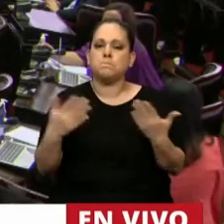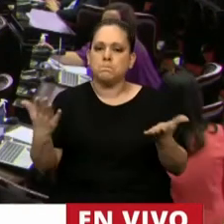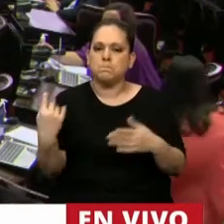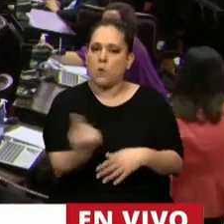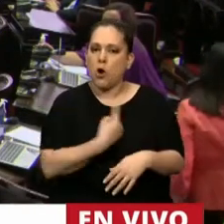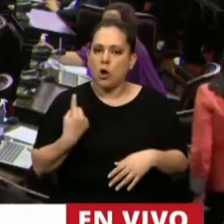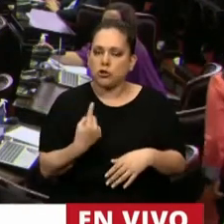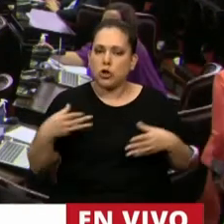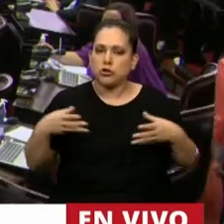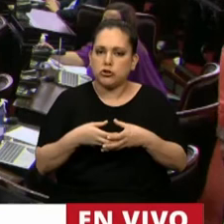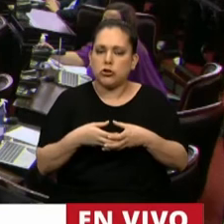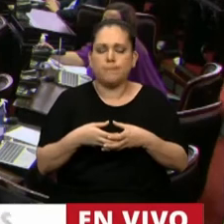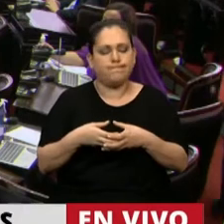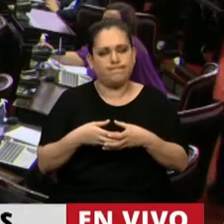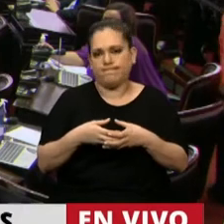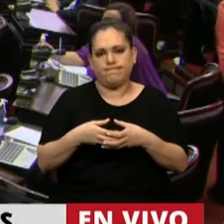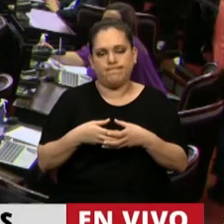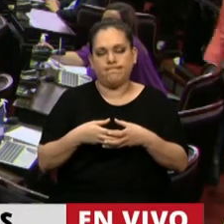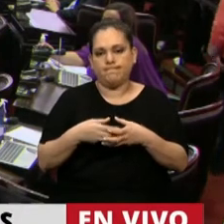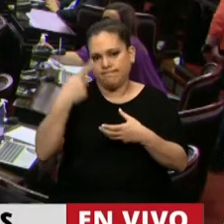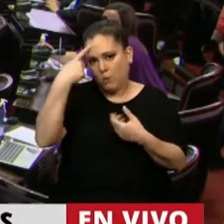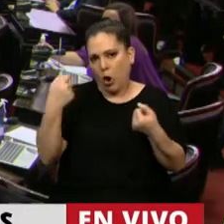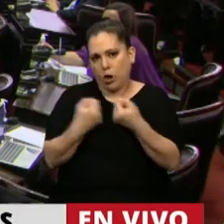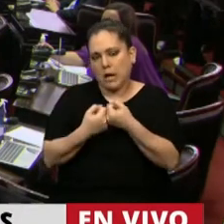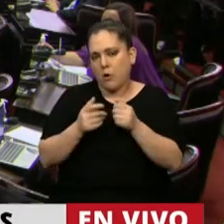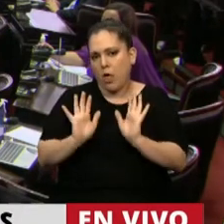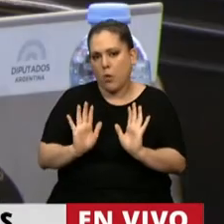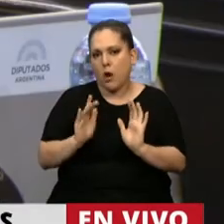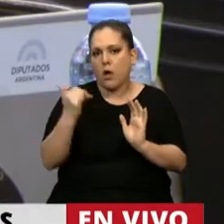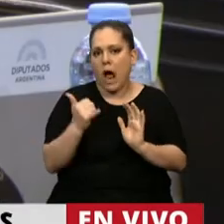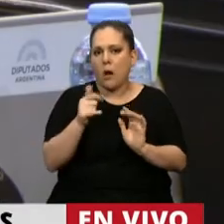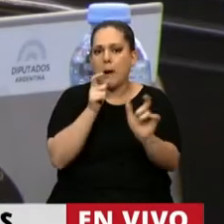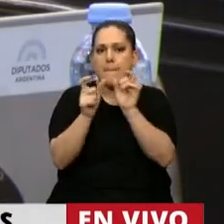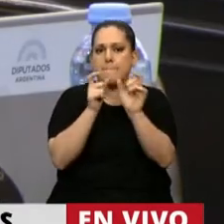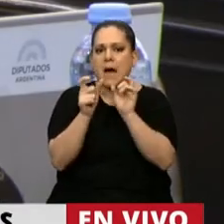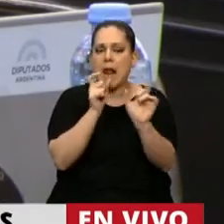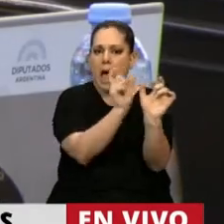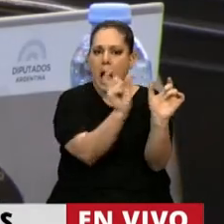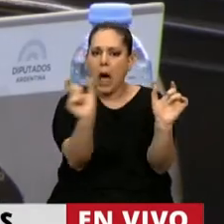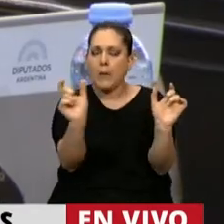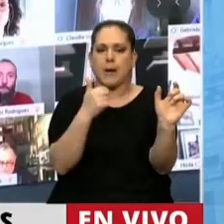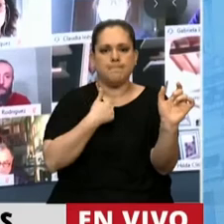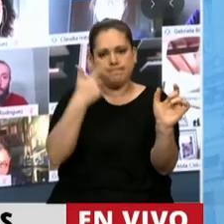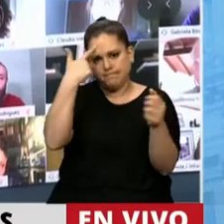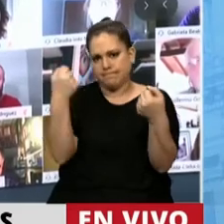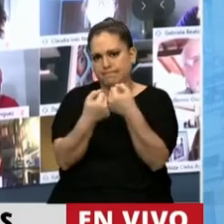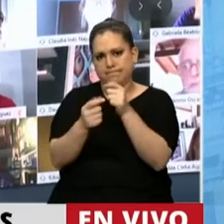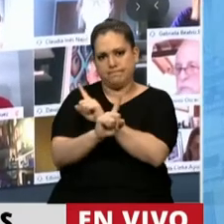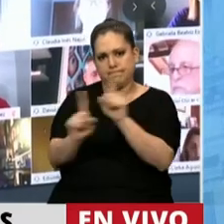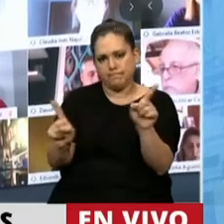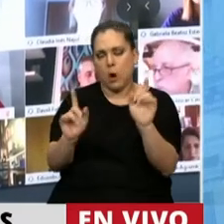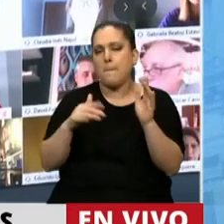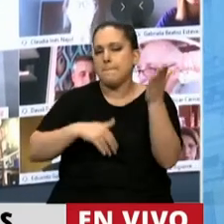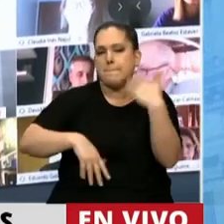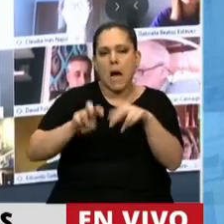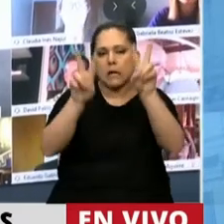no compartimos algunos términos que se plantean en esta resolución, sobre